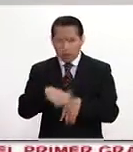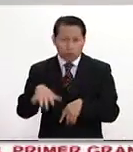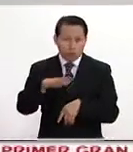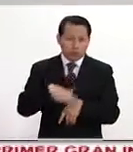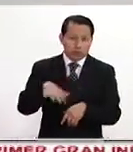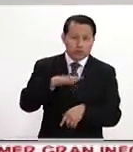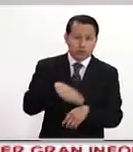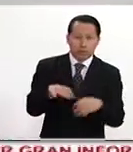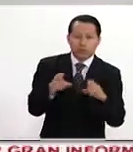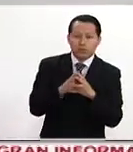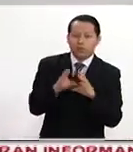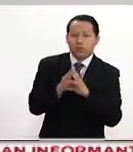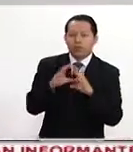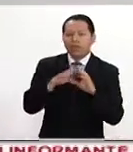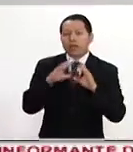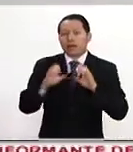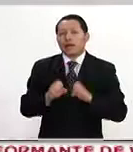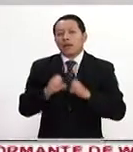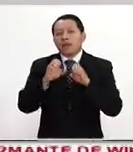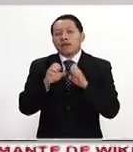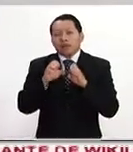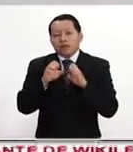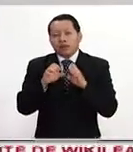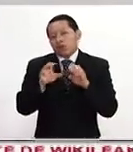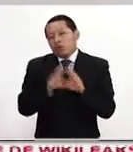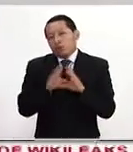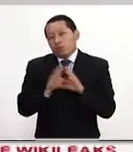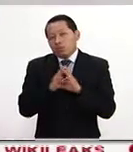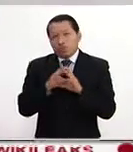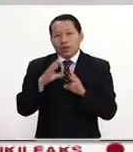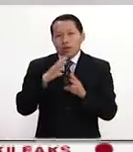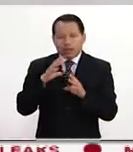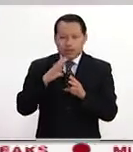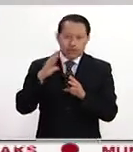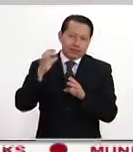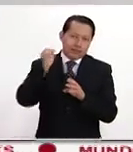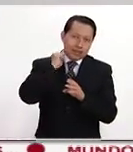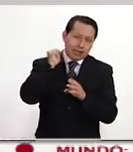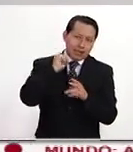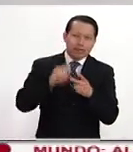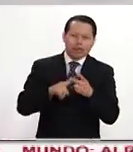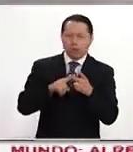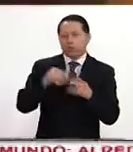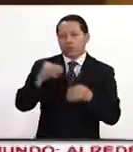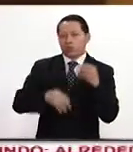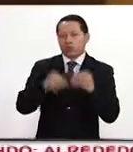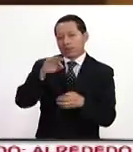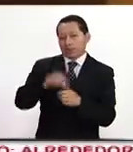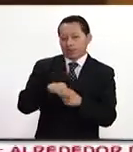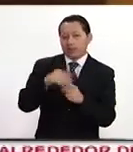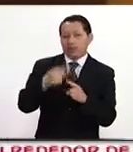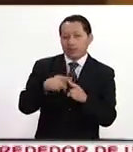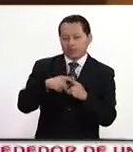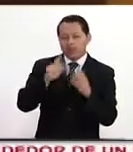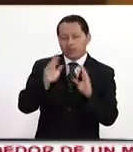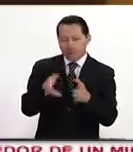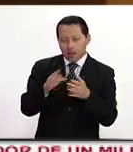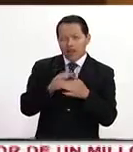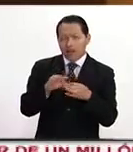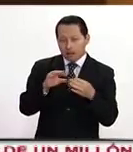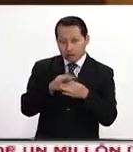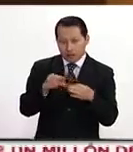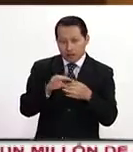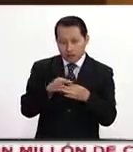en edificios públicos como el Congreso y el Tribunal Superior Electoral. Efectivamente ya se está hablando de